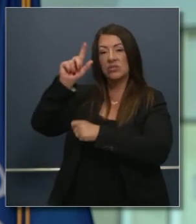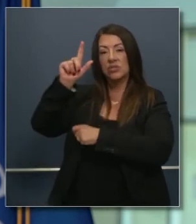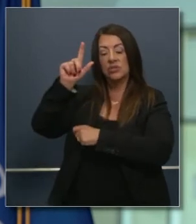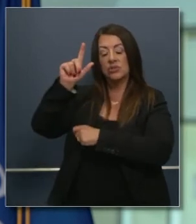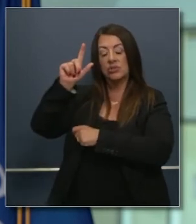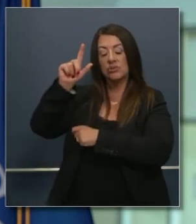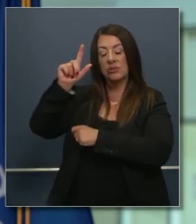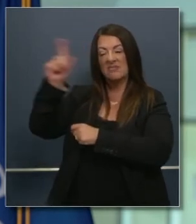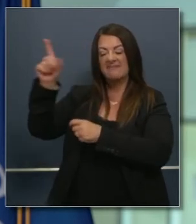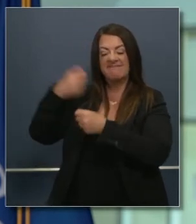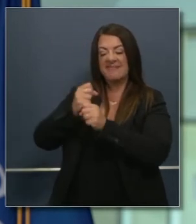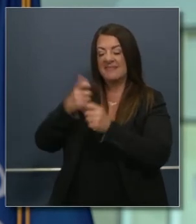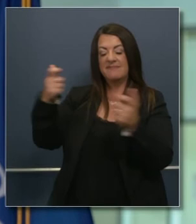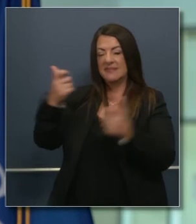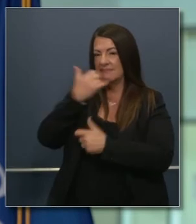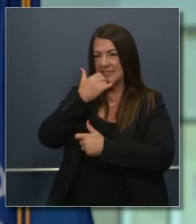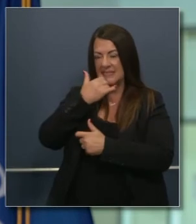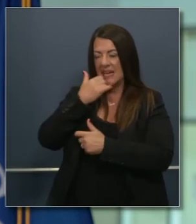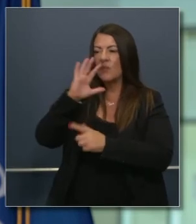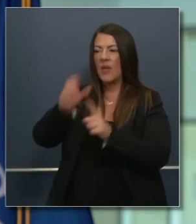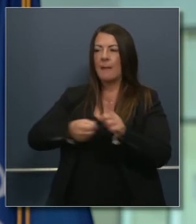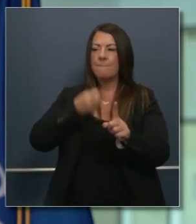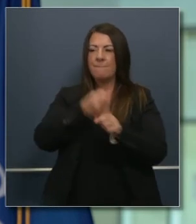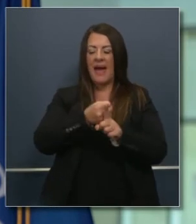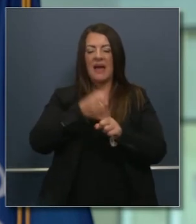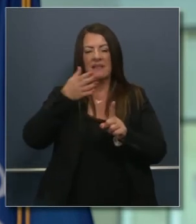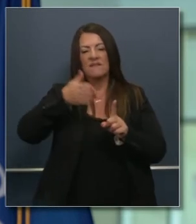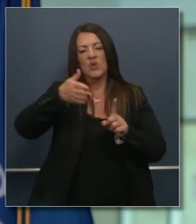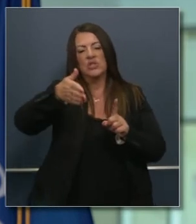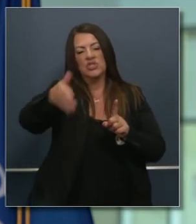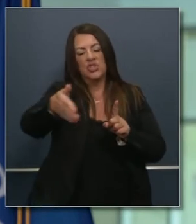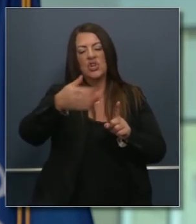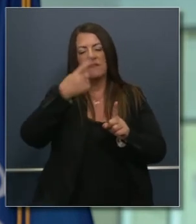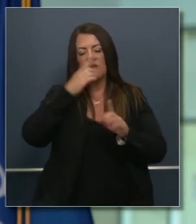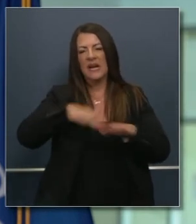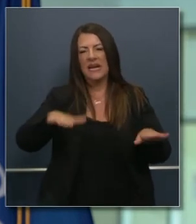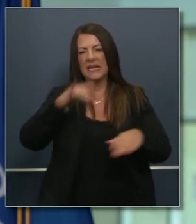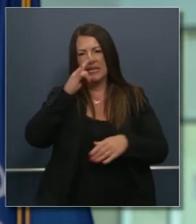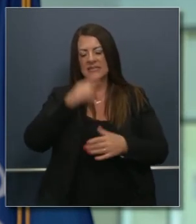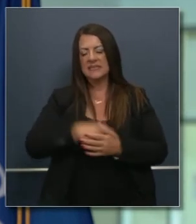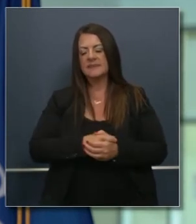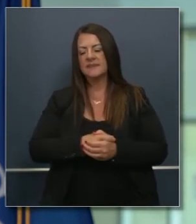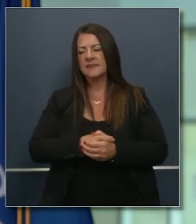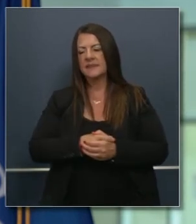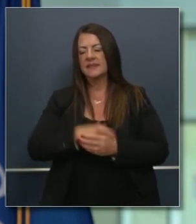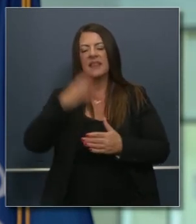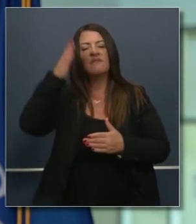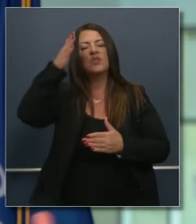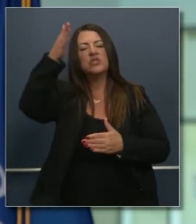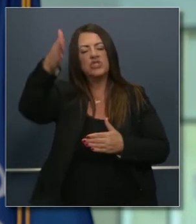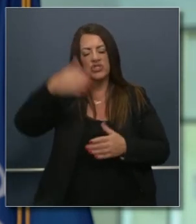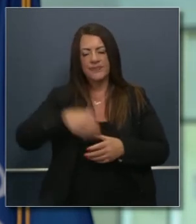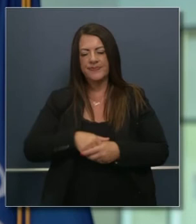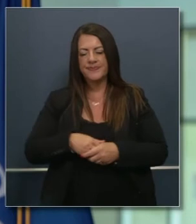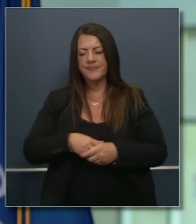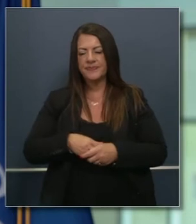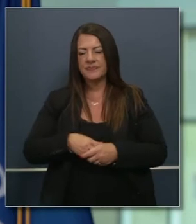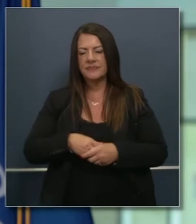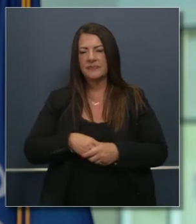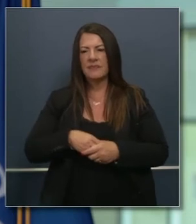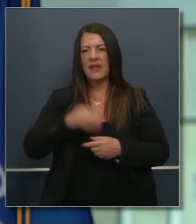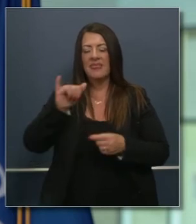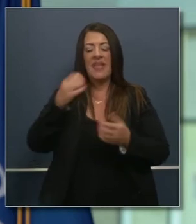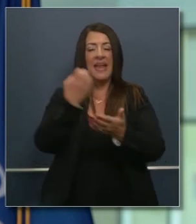avanzó el presidente fue un error colosal que impactará a muchos nosotros lo vieron claramente con